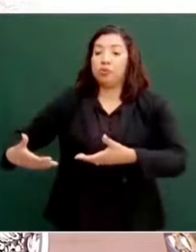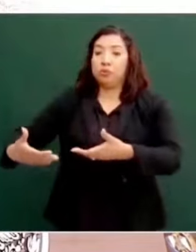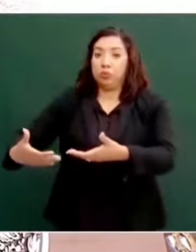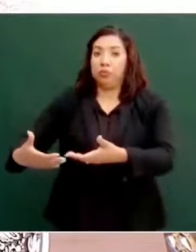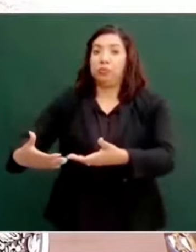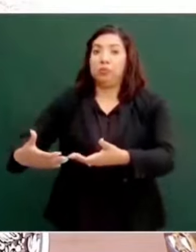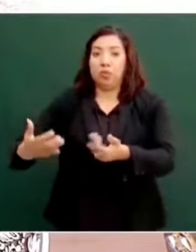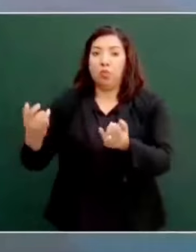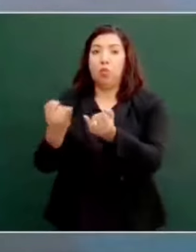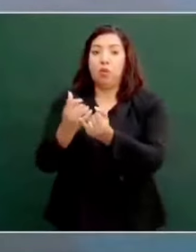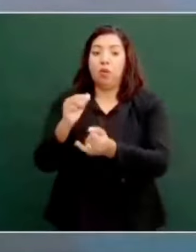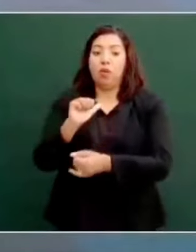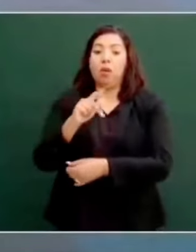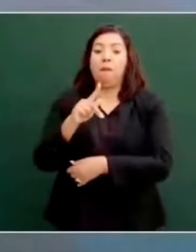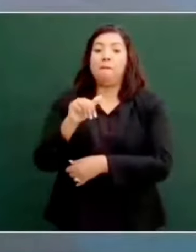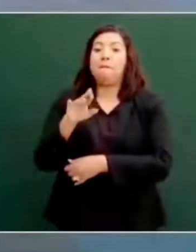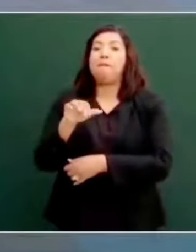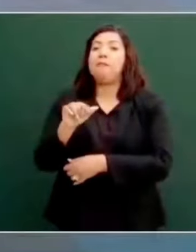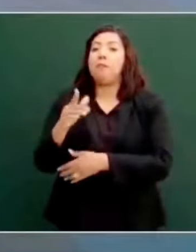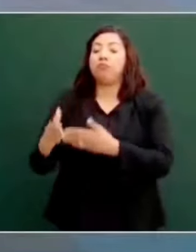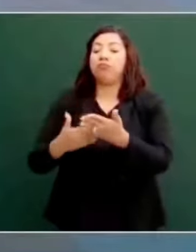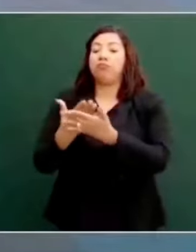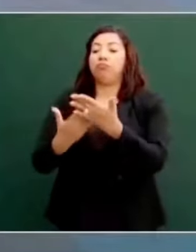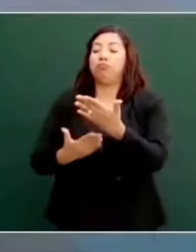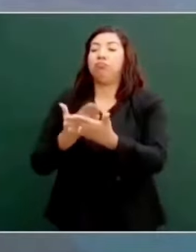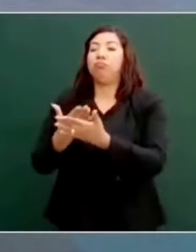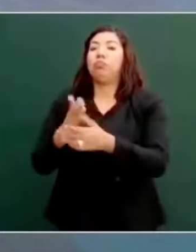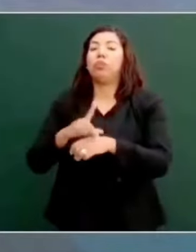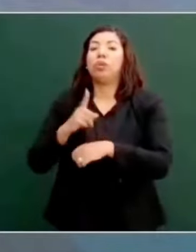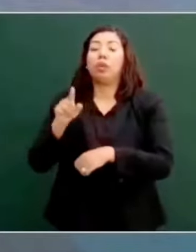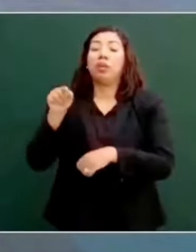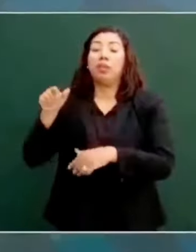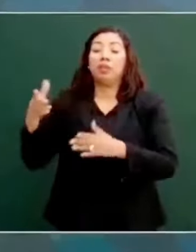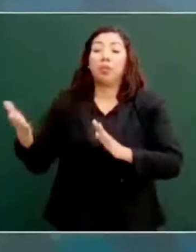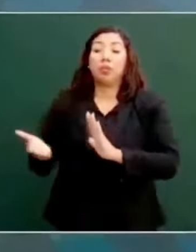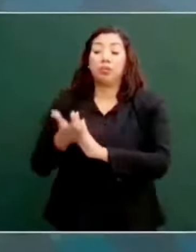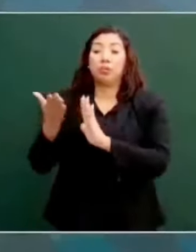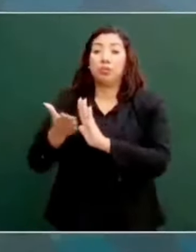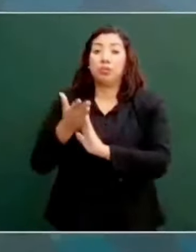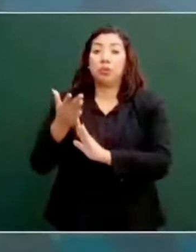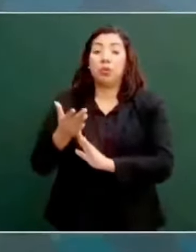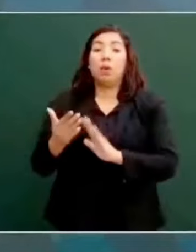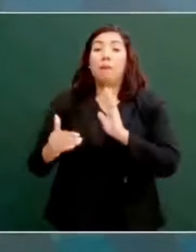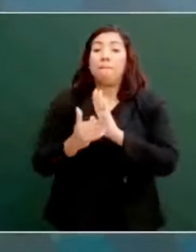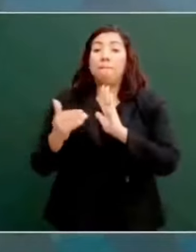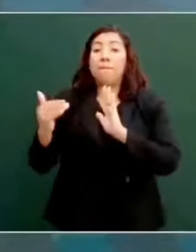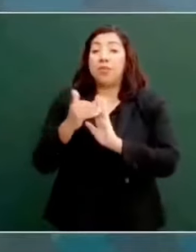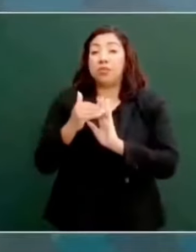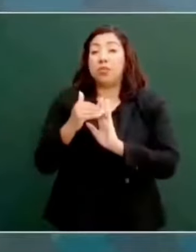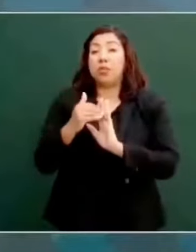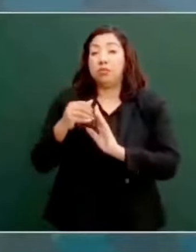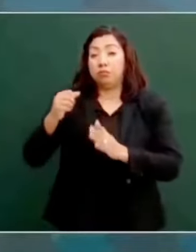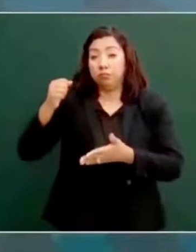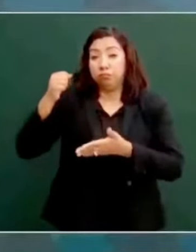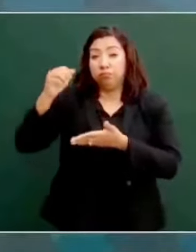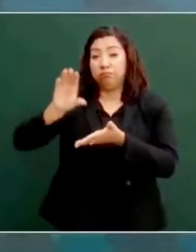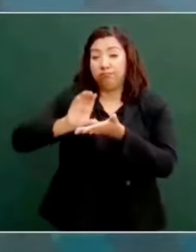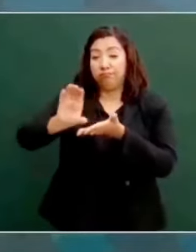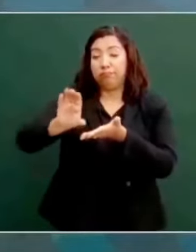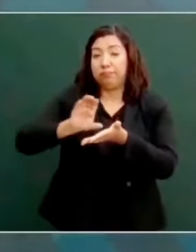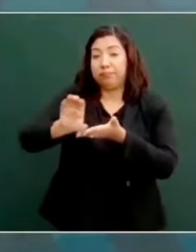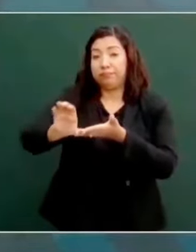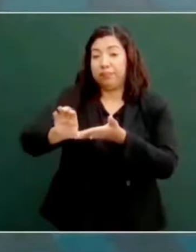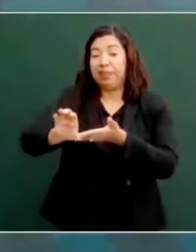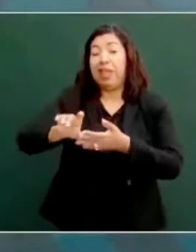por medio, pero miles de millones de pesos en juego, fue el aeropuerto Felipe